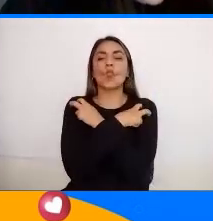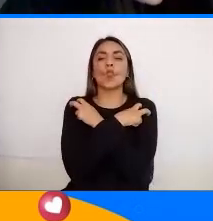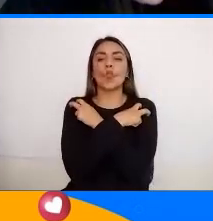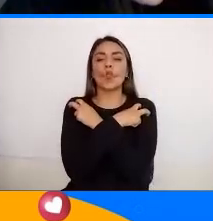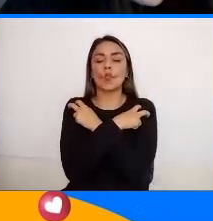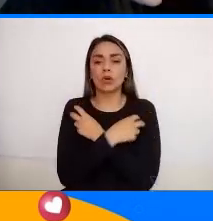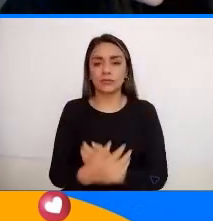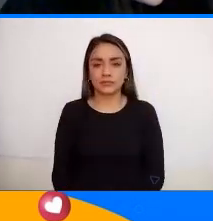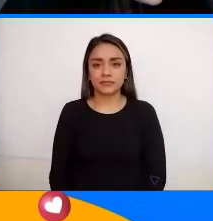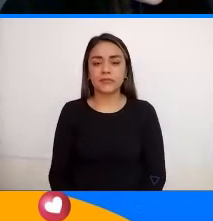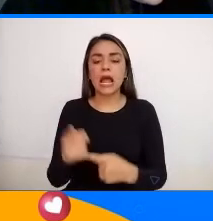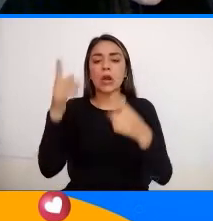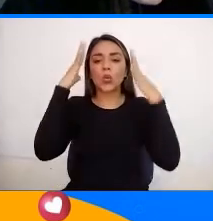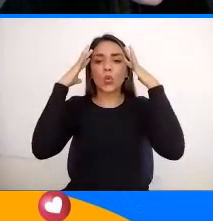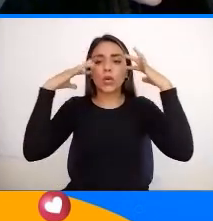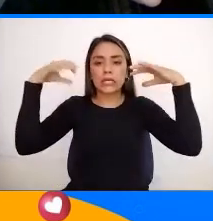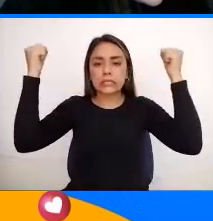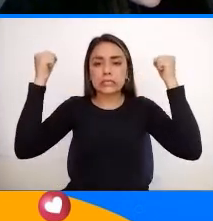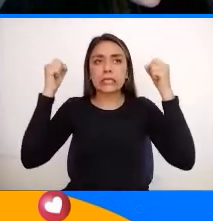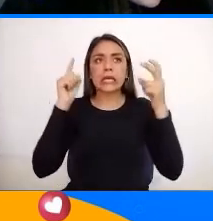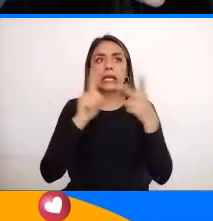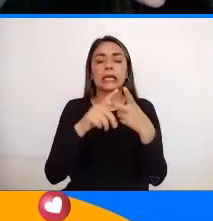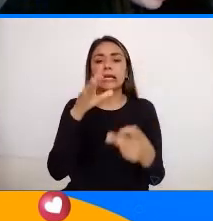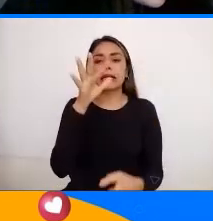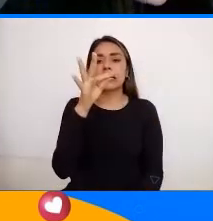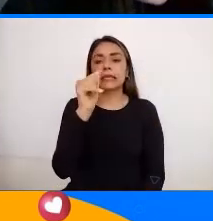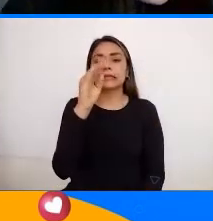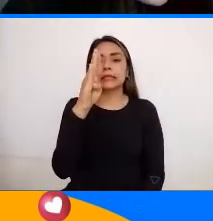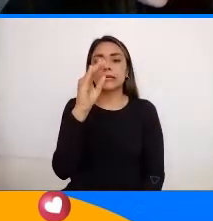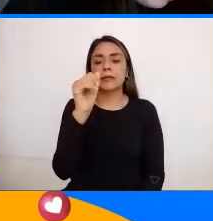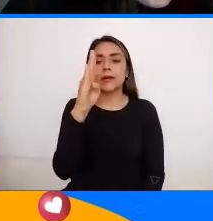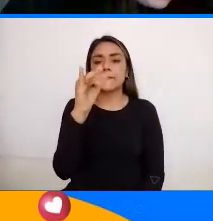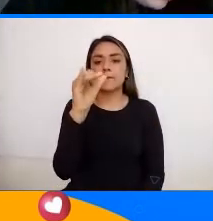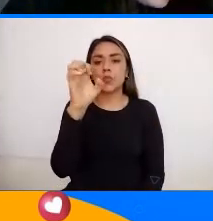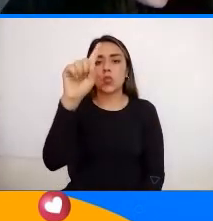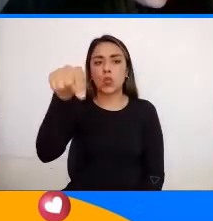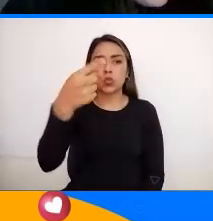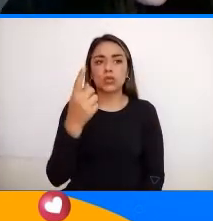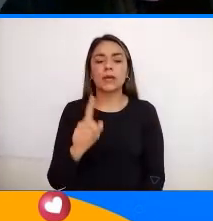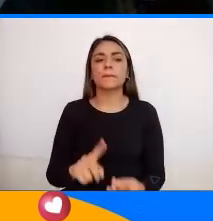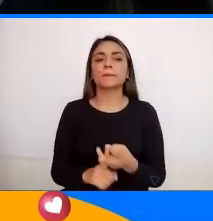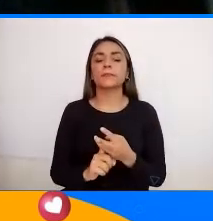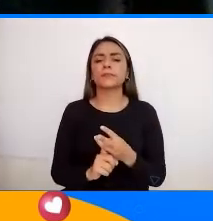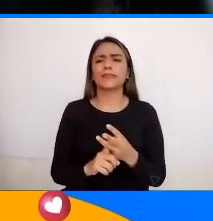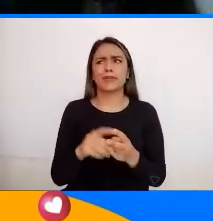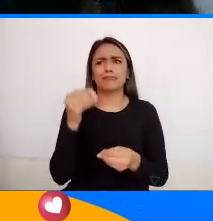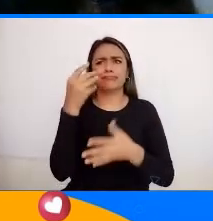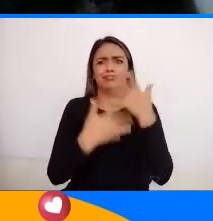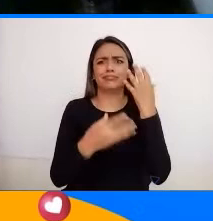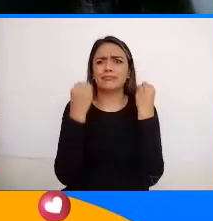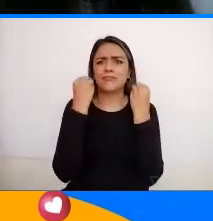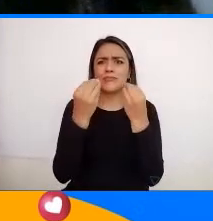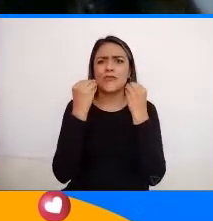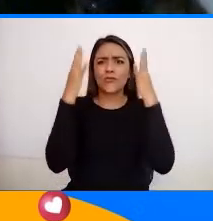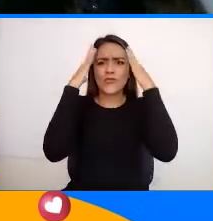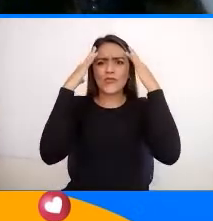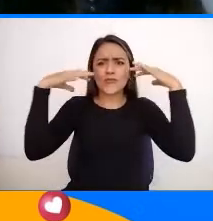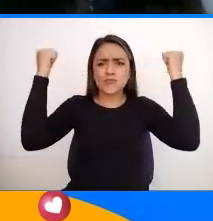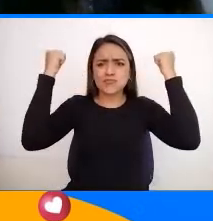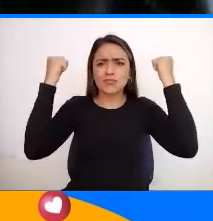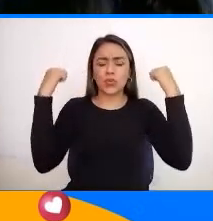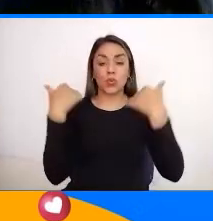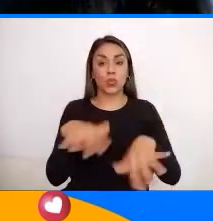Cristóbal Colón Están del Tibabuyes Están también Uy, muchos del Cristóbal Colón ¡Qué